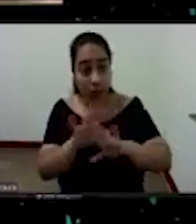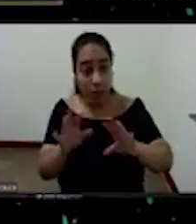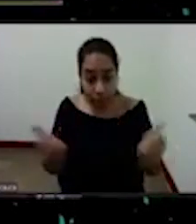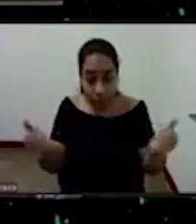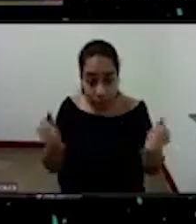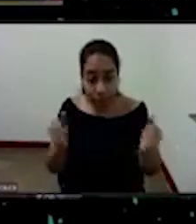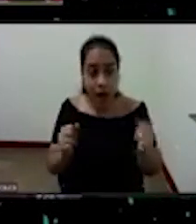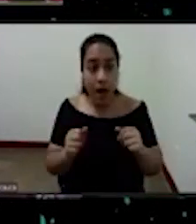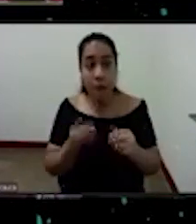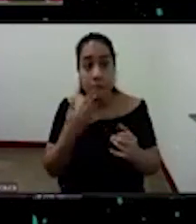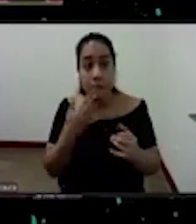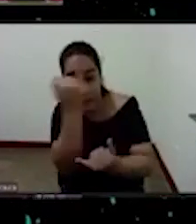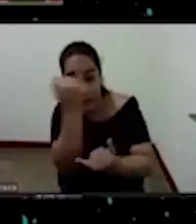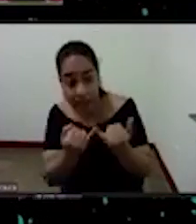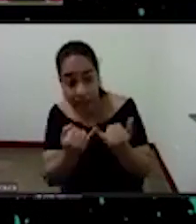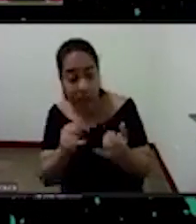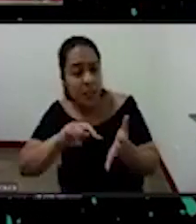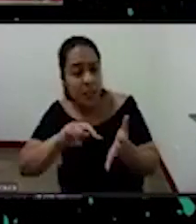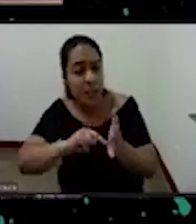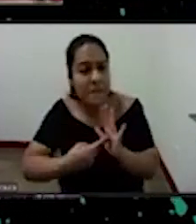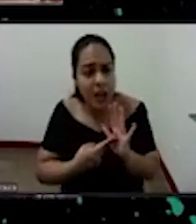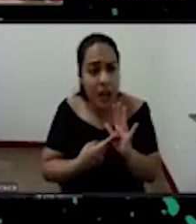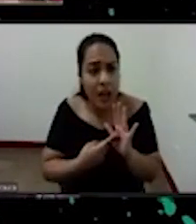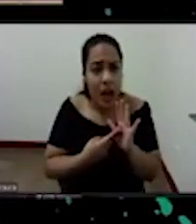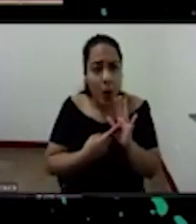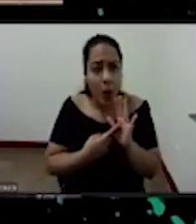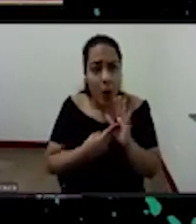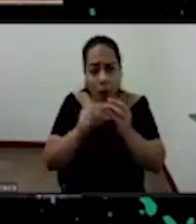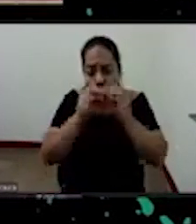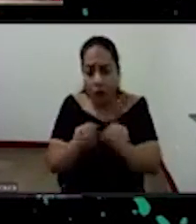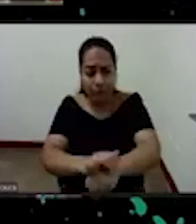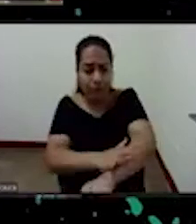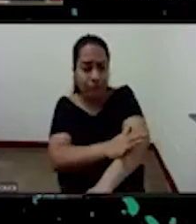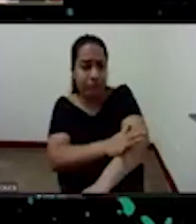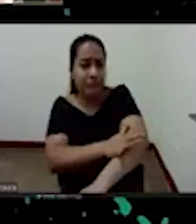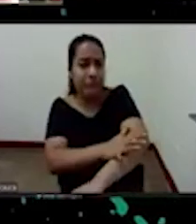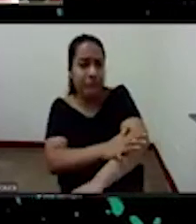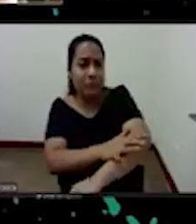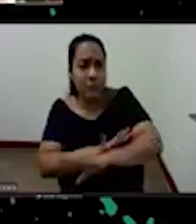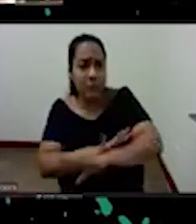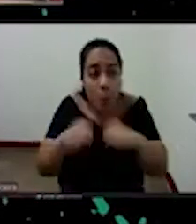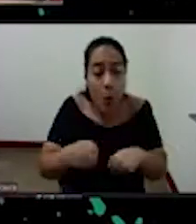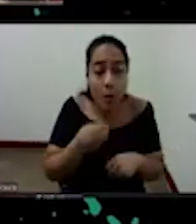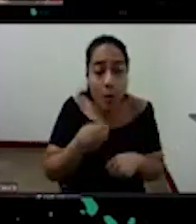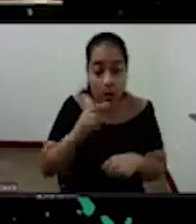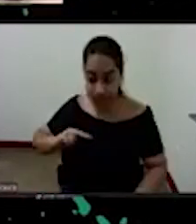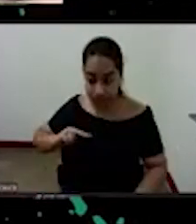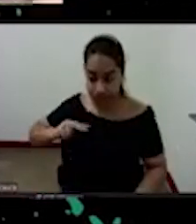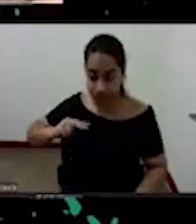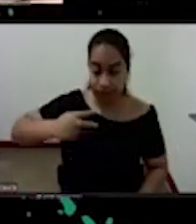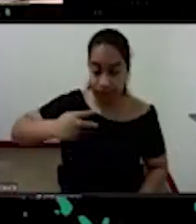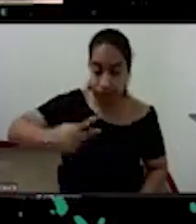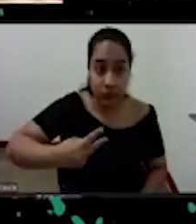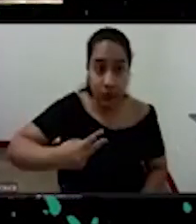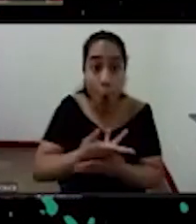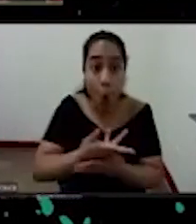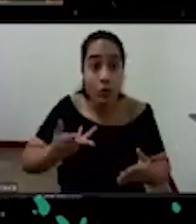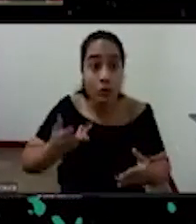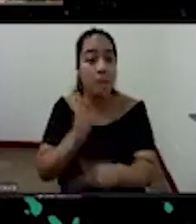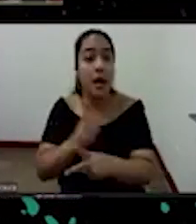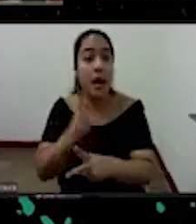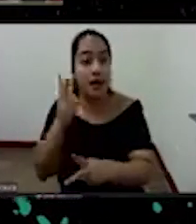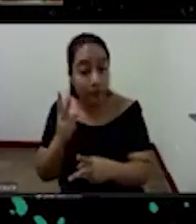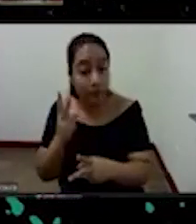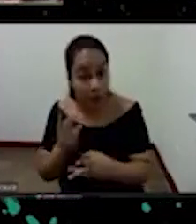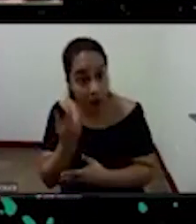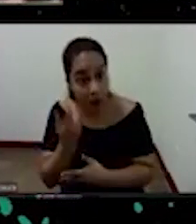es una fixación que puede devenir peligrosa psíquicamente y